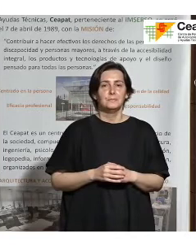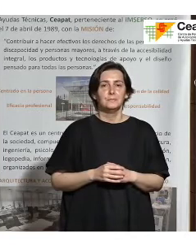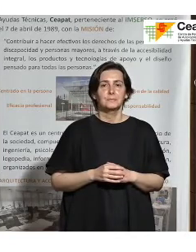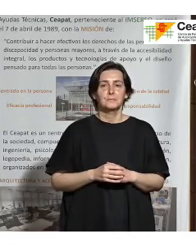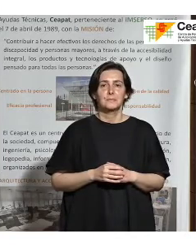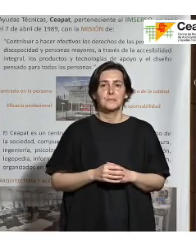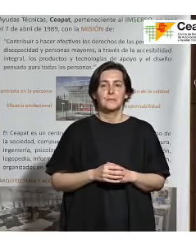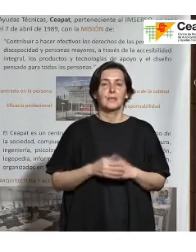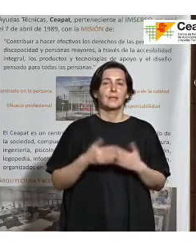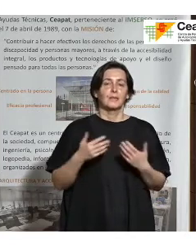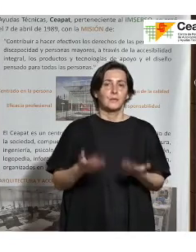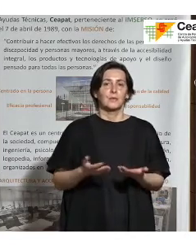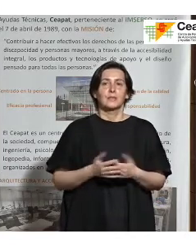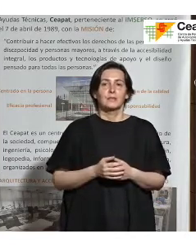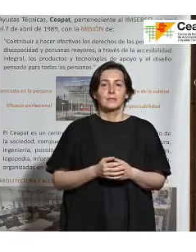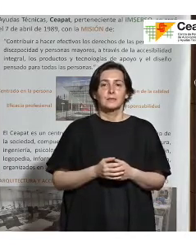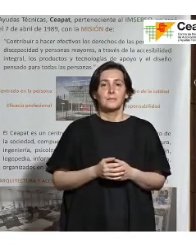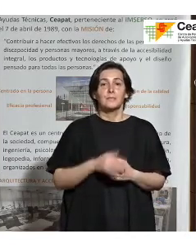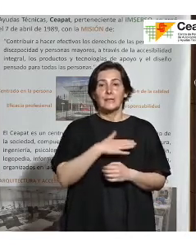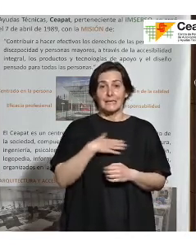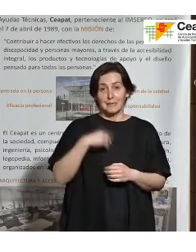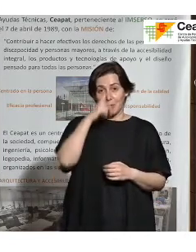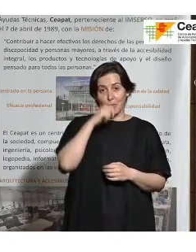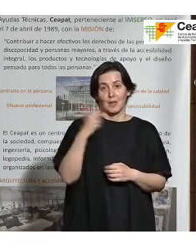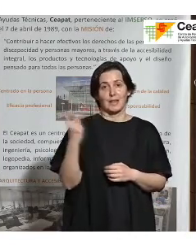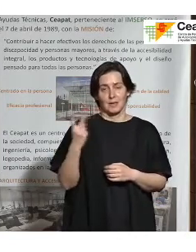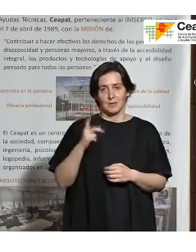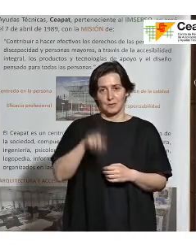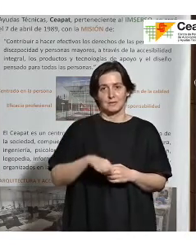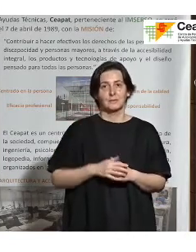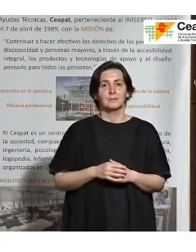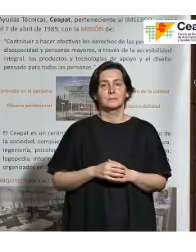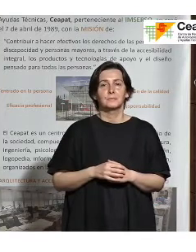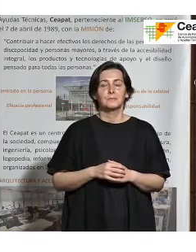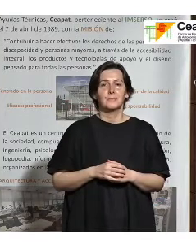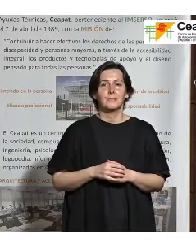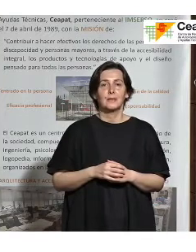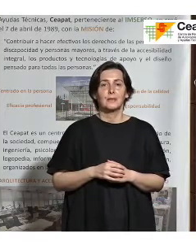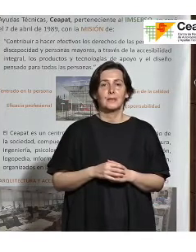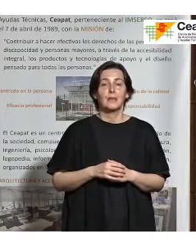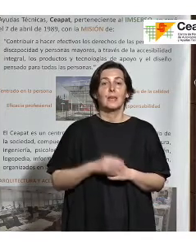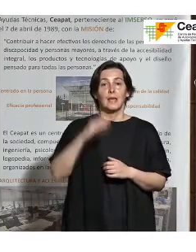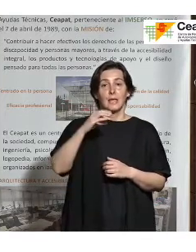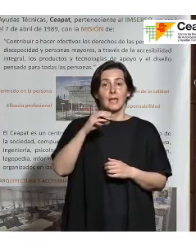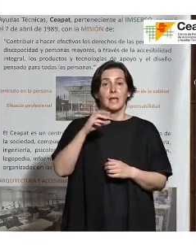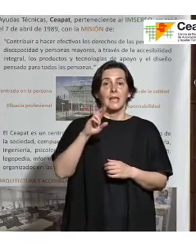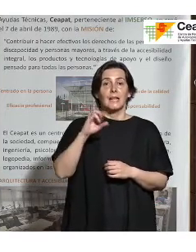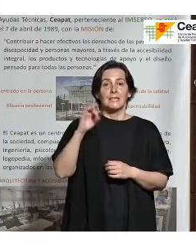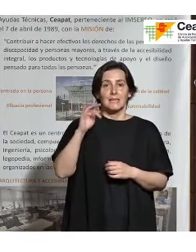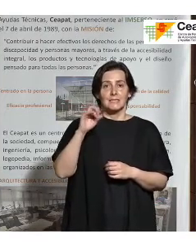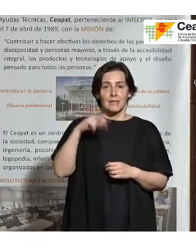Entonces, también queremos recordarles a ellos. Después de Cristina va a